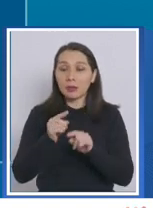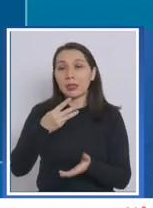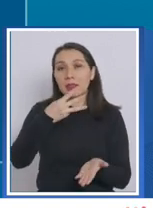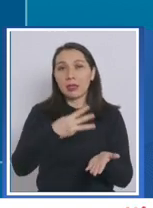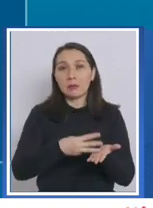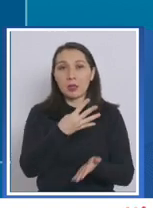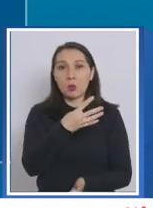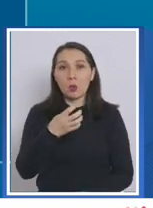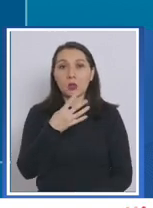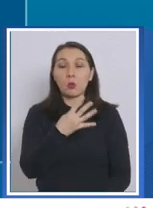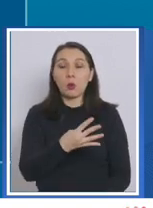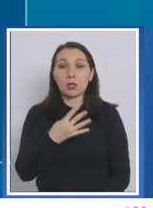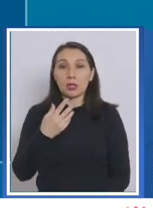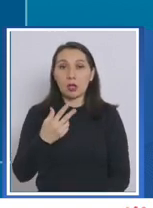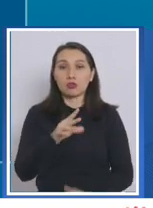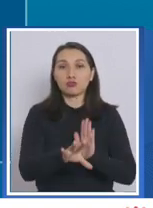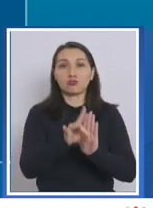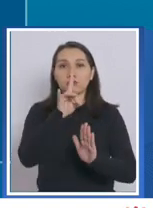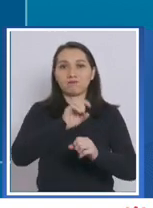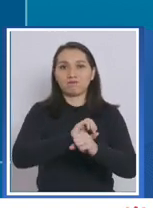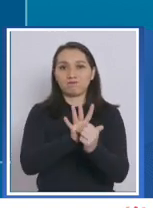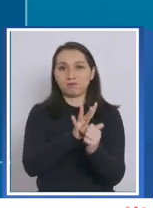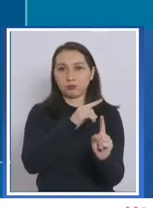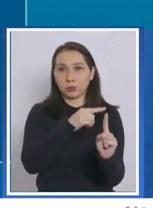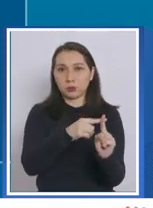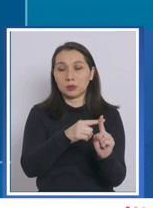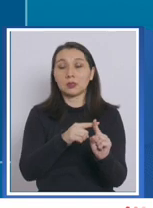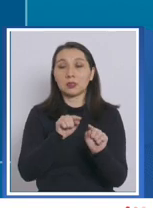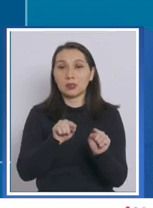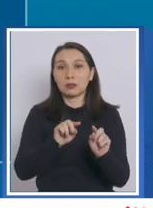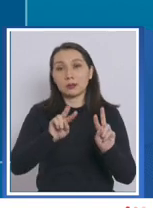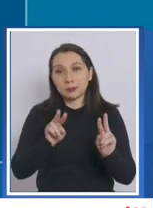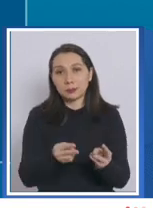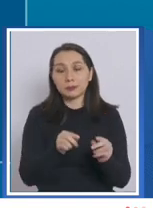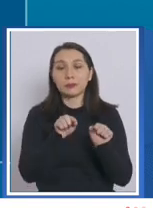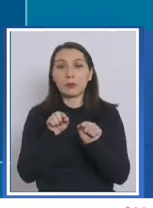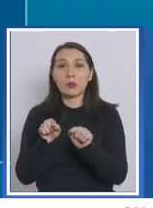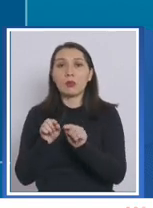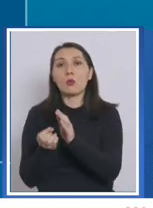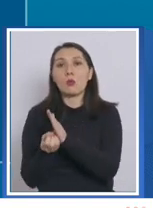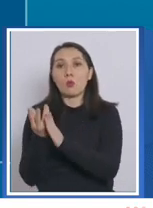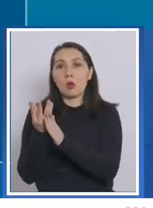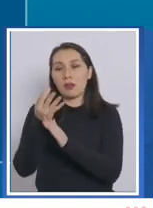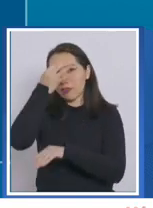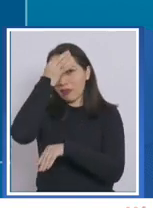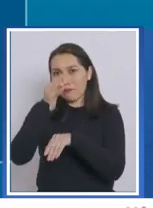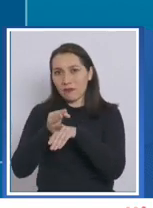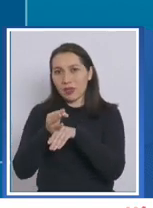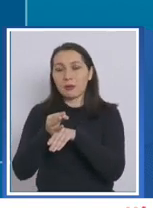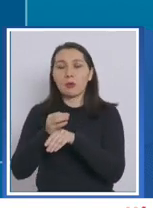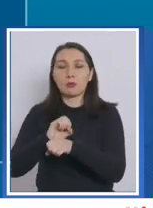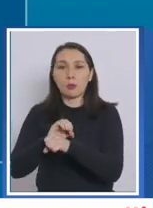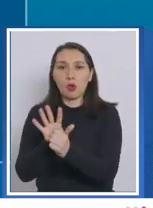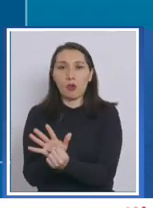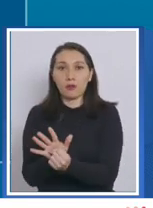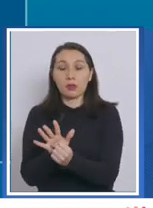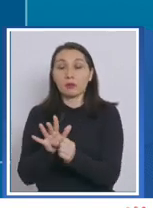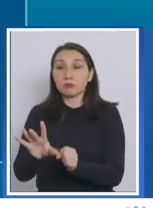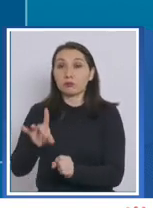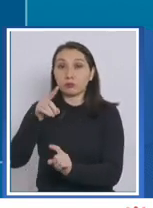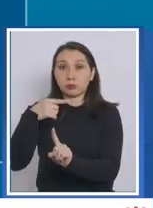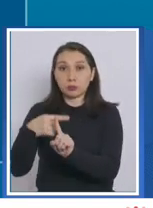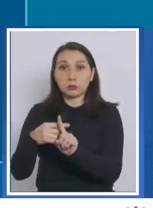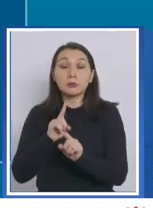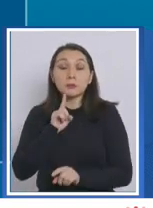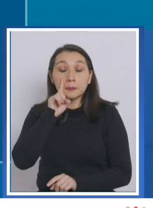3.448 resultaron positivos, correspondiendo a nuevos casos de COVID-19. La positividad